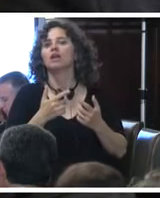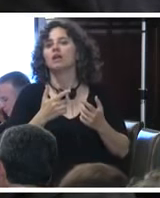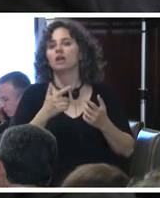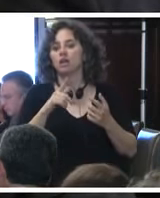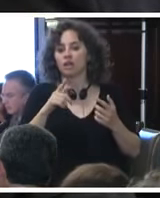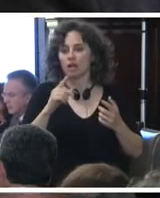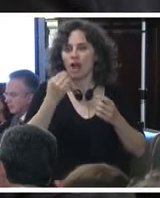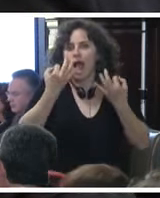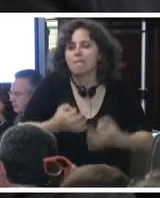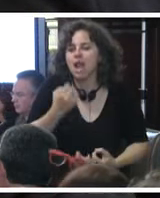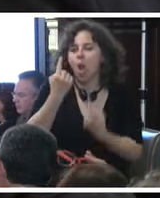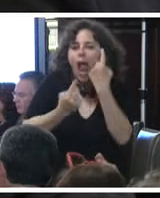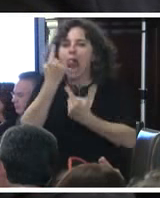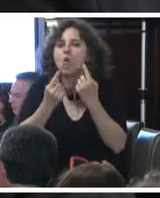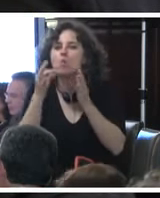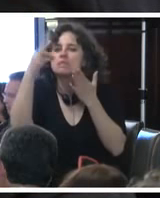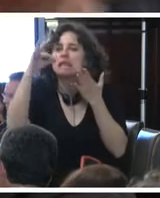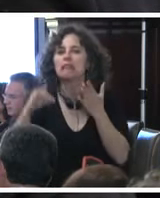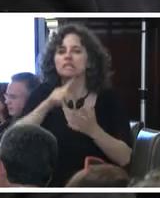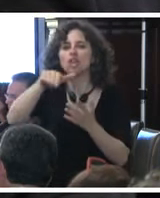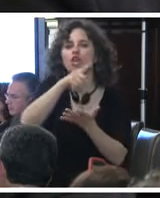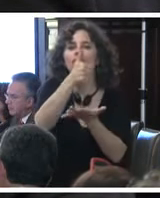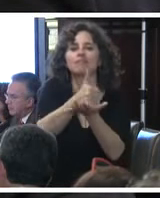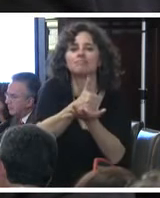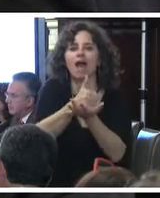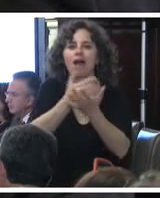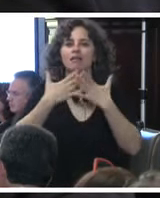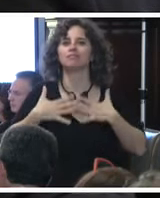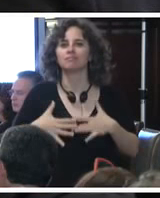cuando menos la pista de dónde podrían estar.